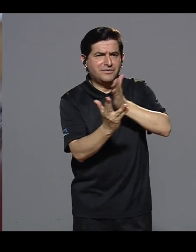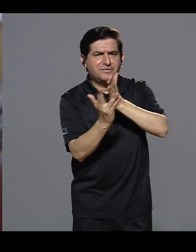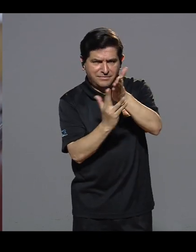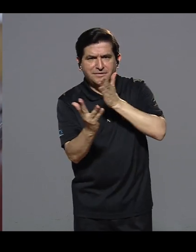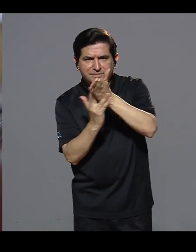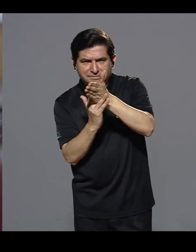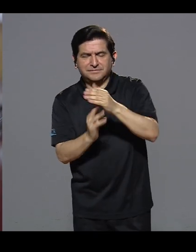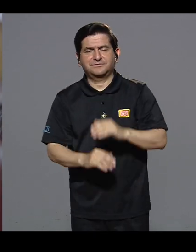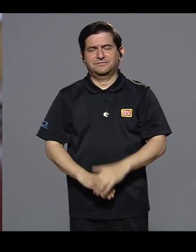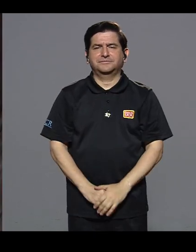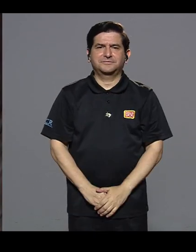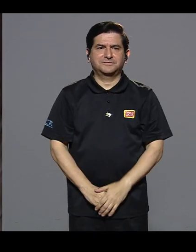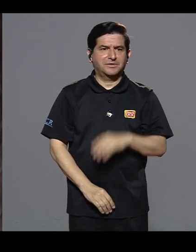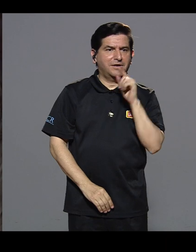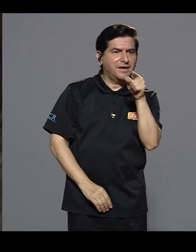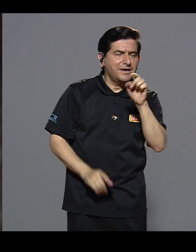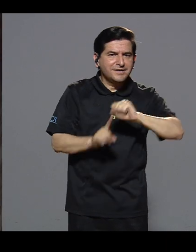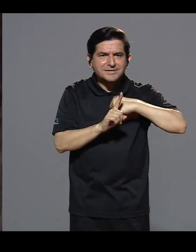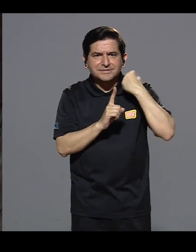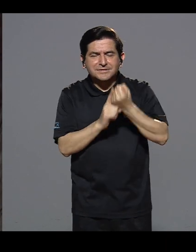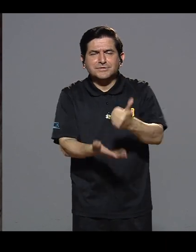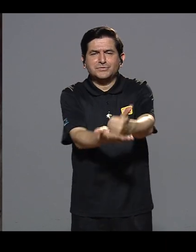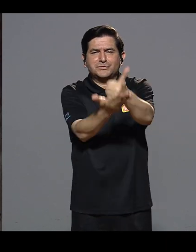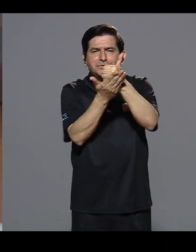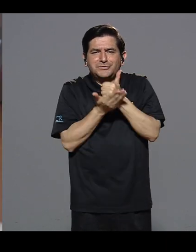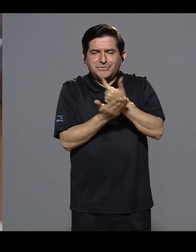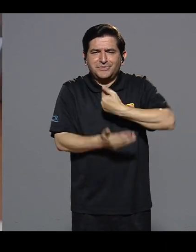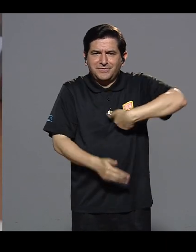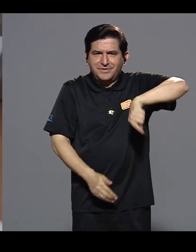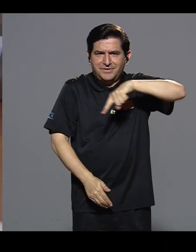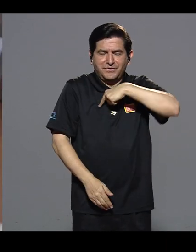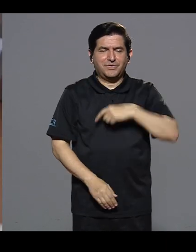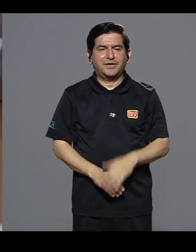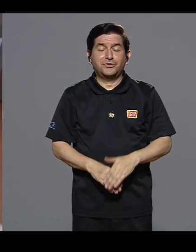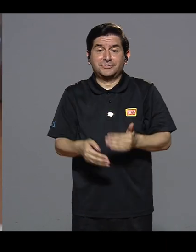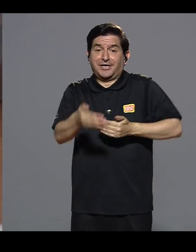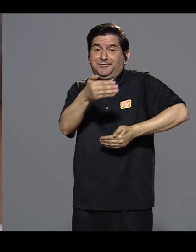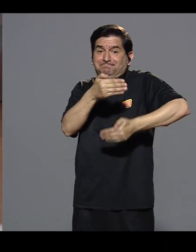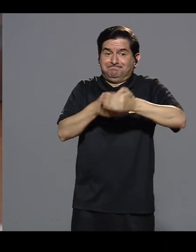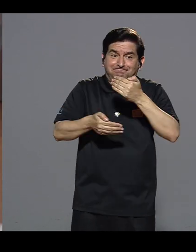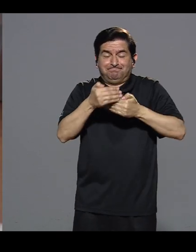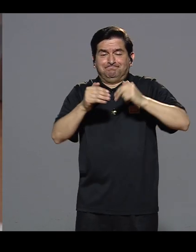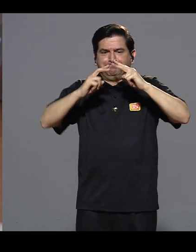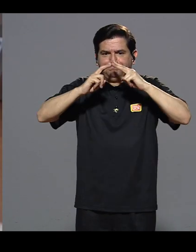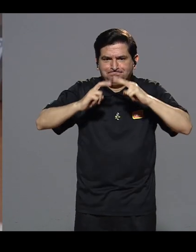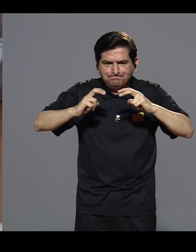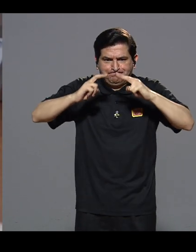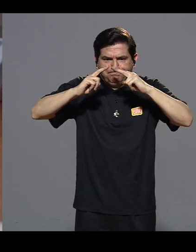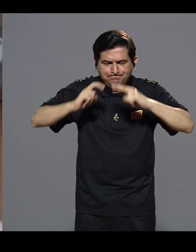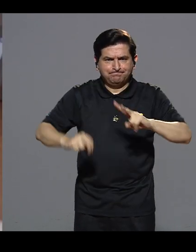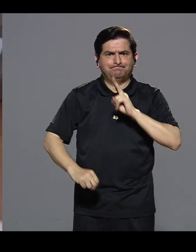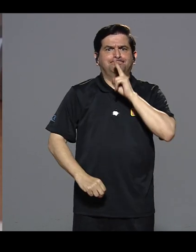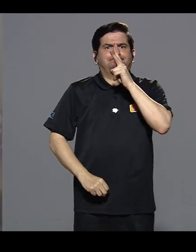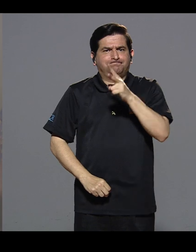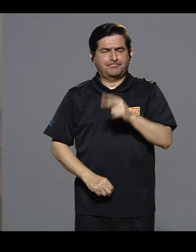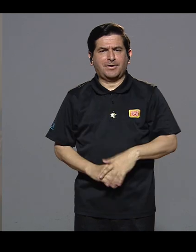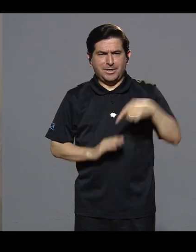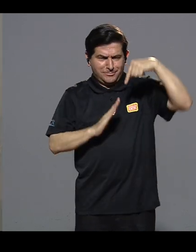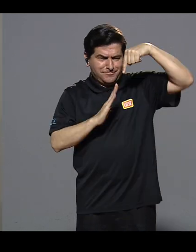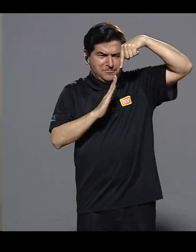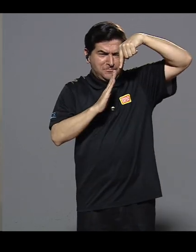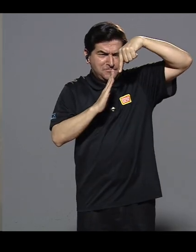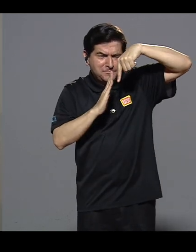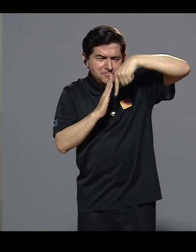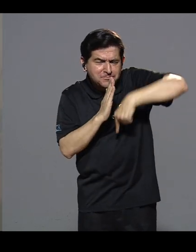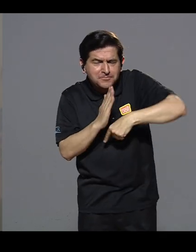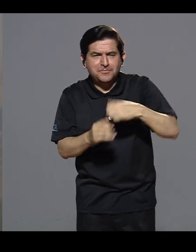trabajo que estamos realizando de accesibilidad. Entonces eso nos ayudó a tener que devolvernos y a analizar